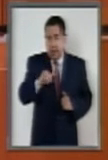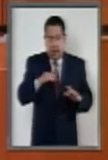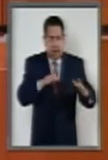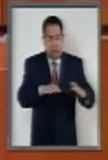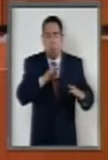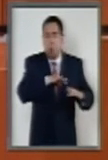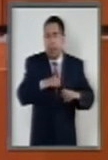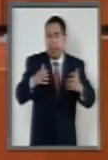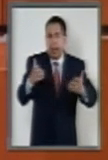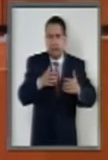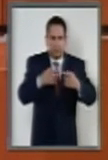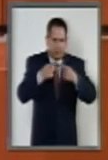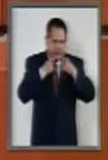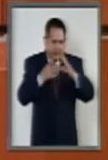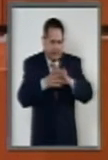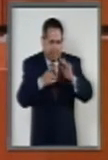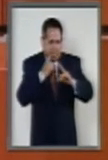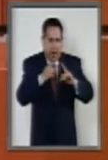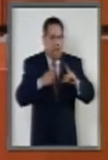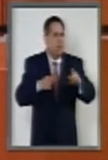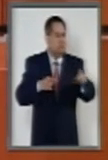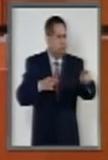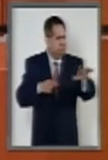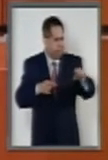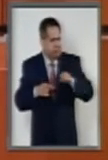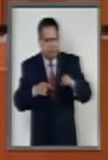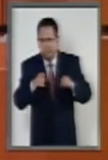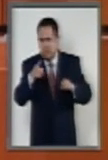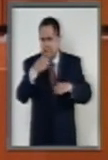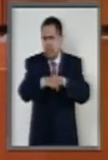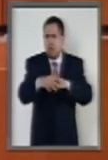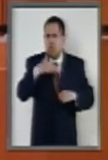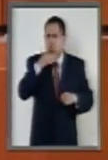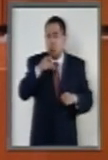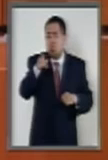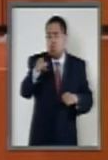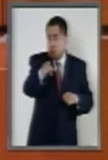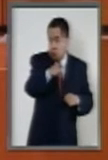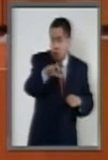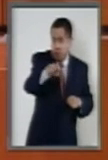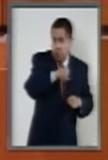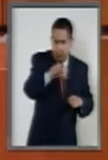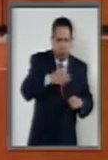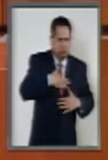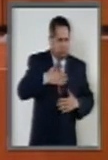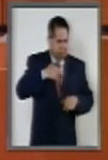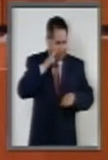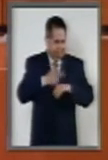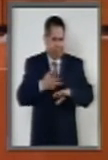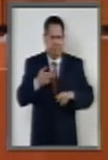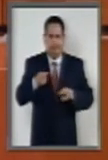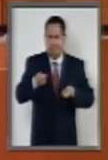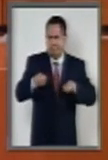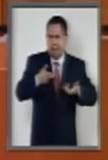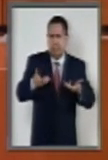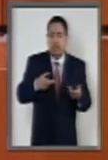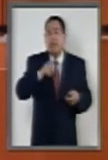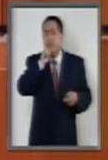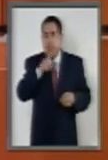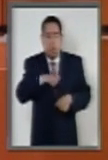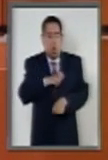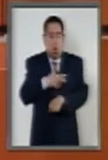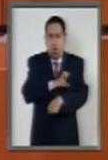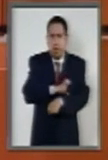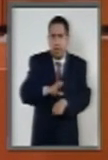ejercer la facultad de atracción de los delitos del orden común, así como dirigir y coordinar y